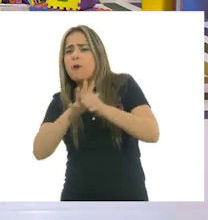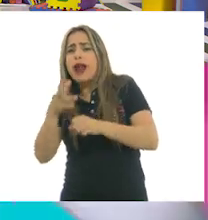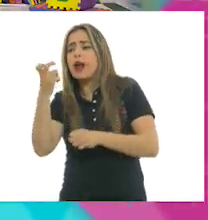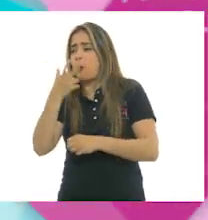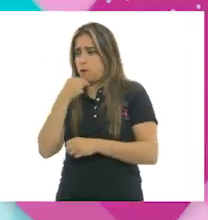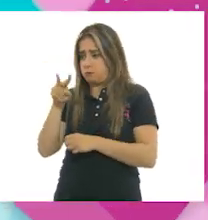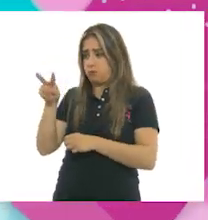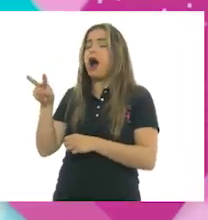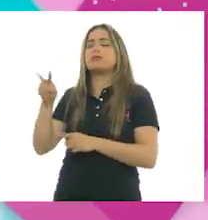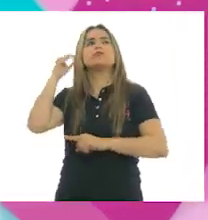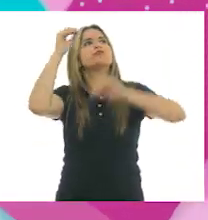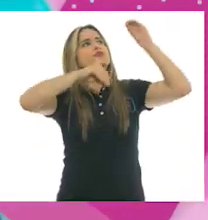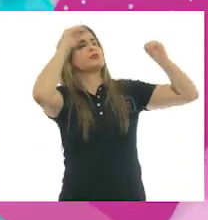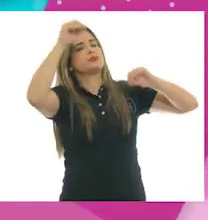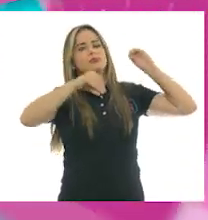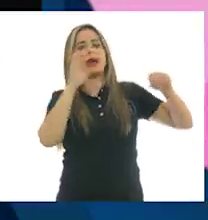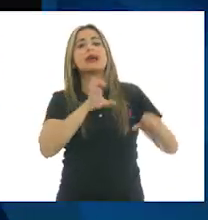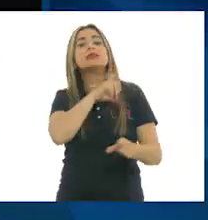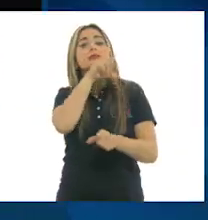Vamos.